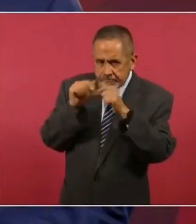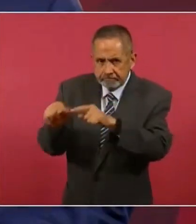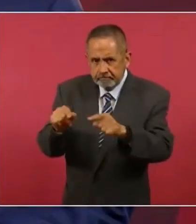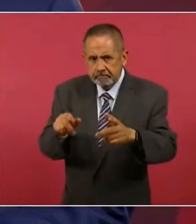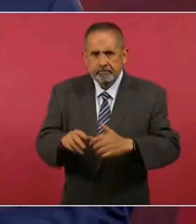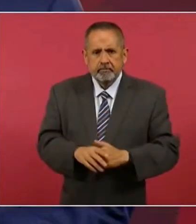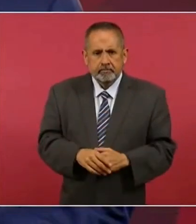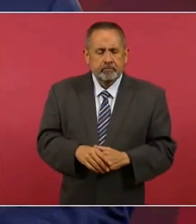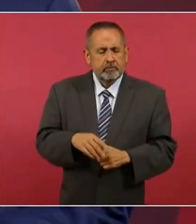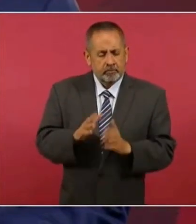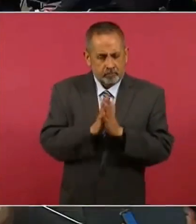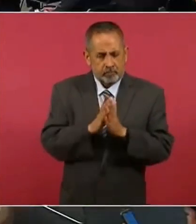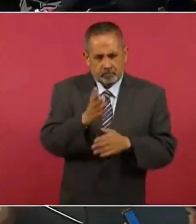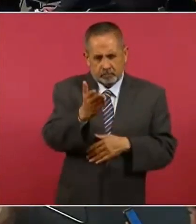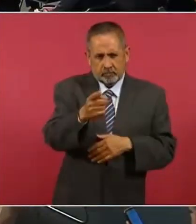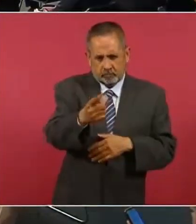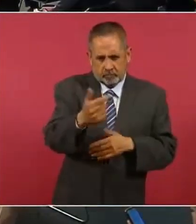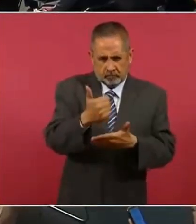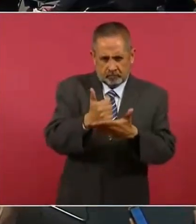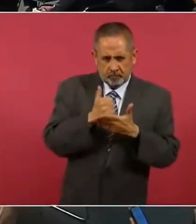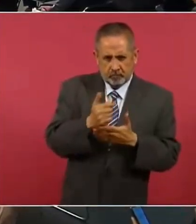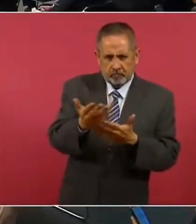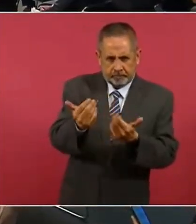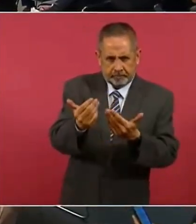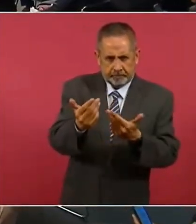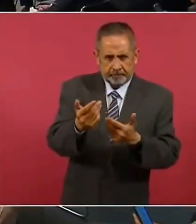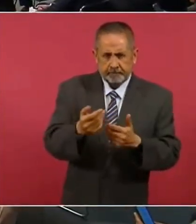Te pido que nos ayudes